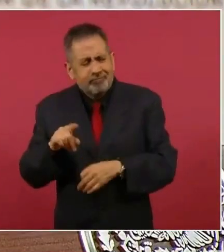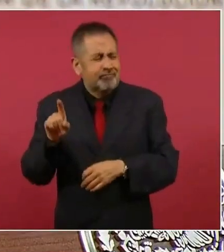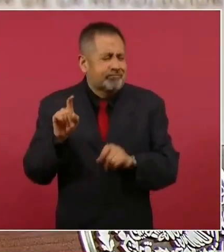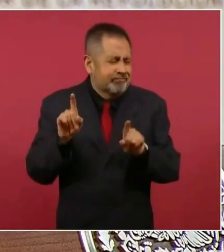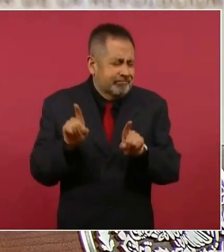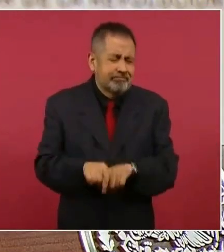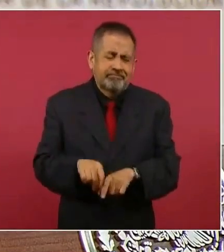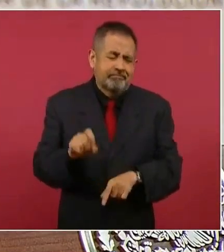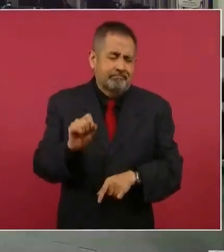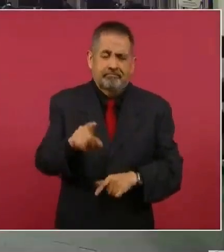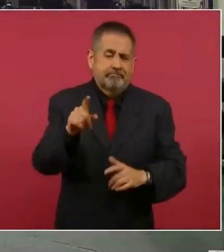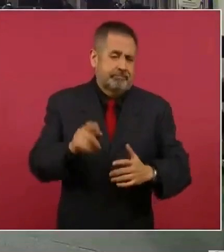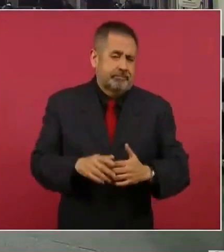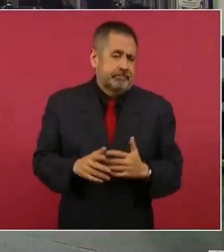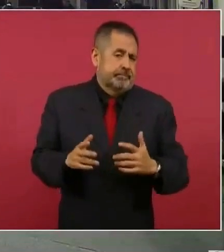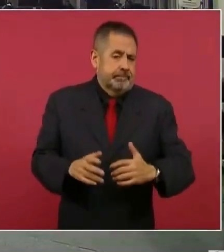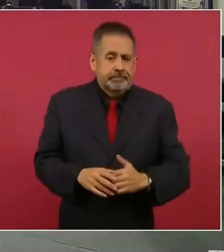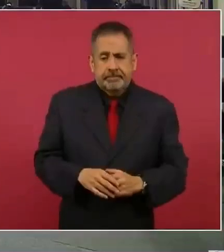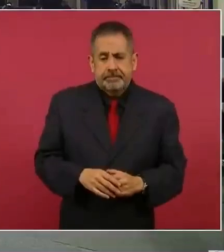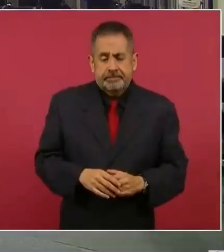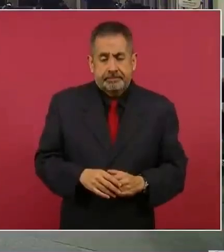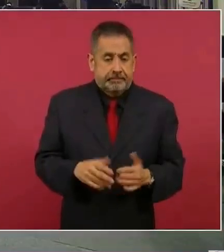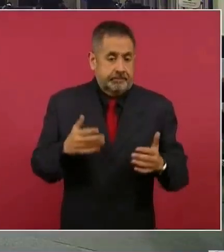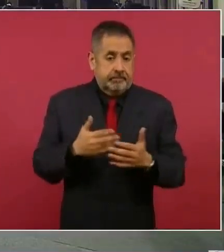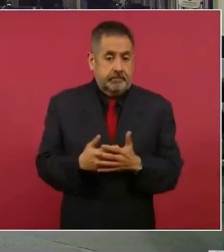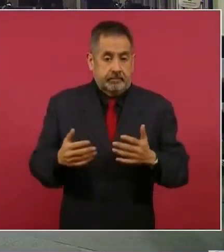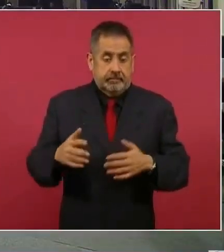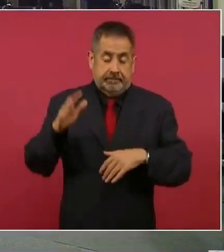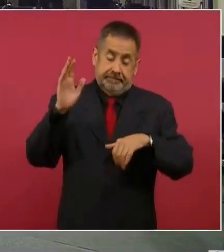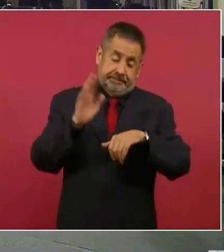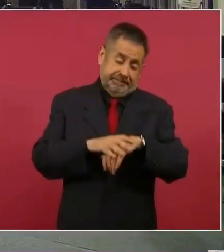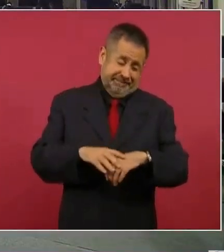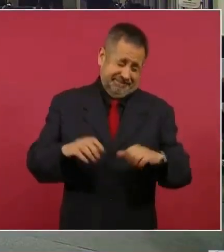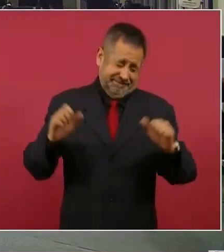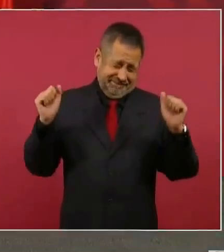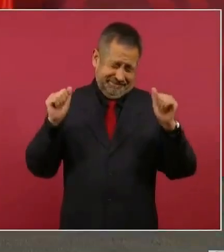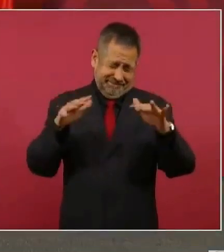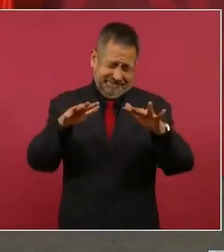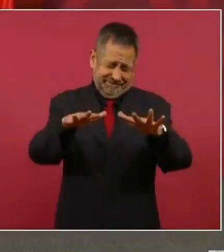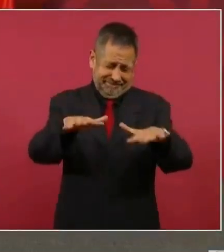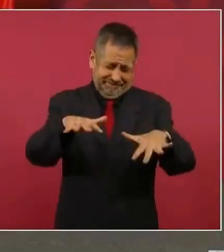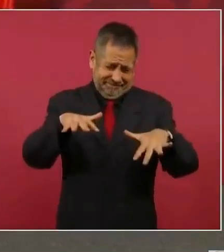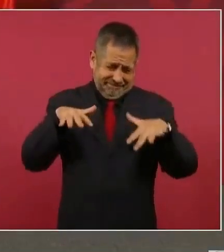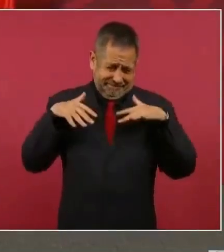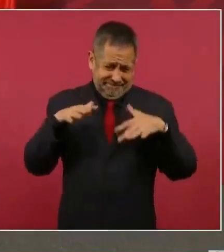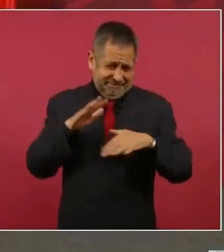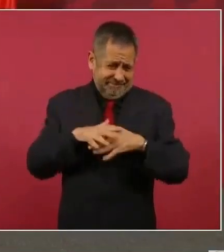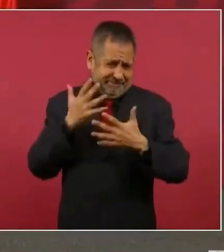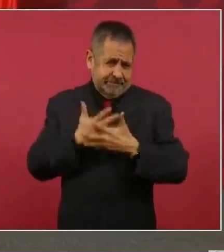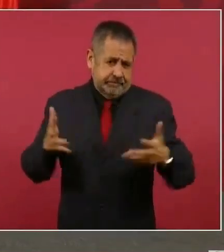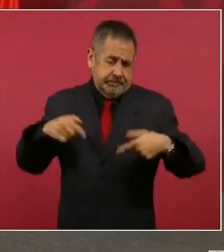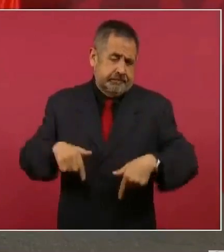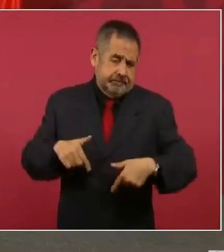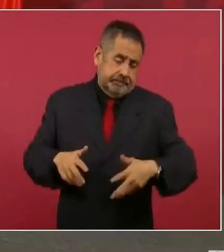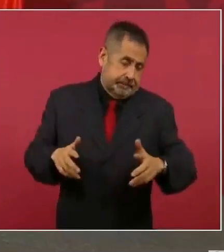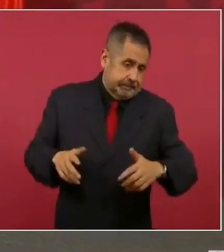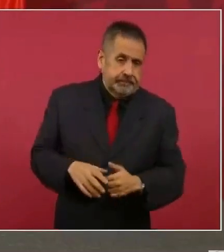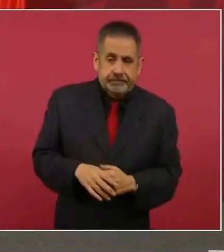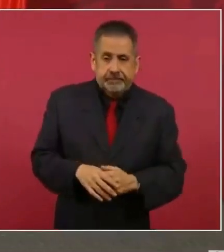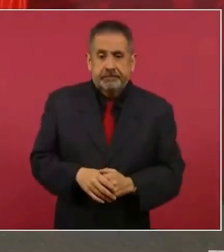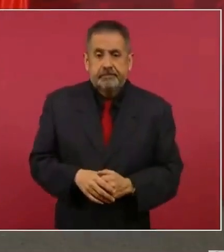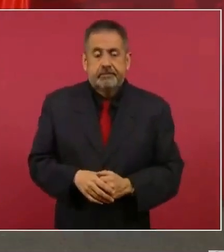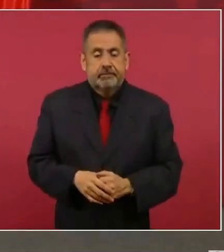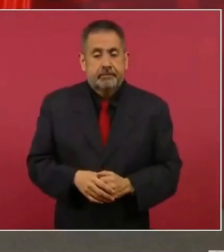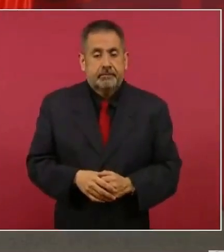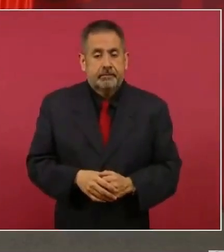nada más que pues esta fue una manifestación grande y